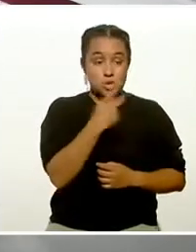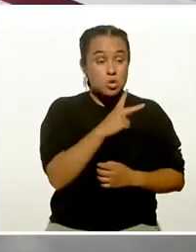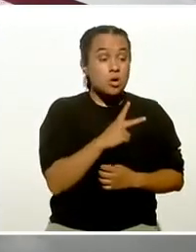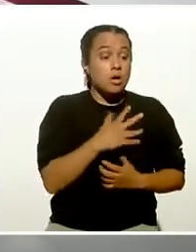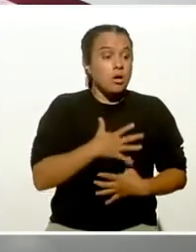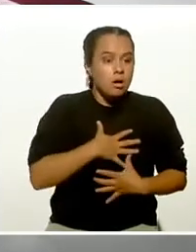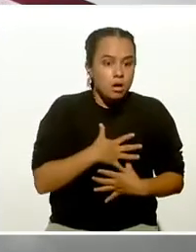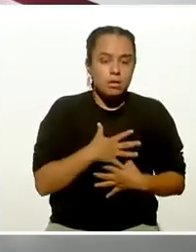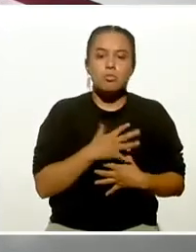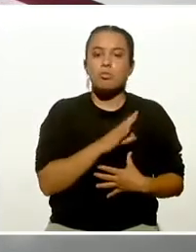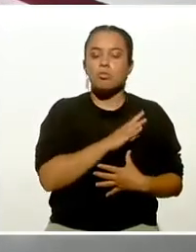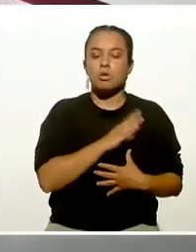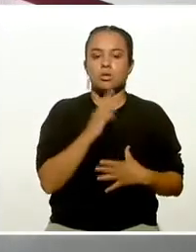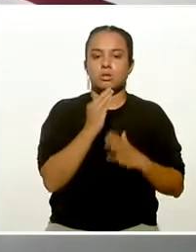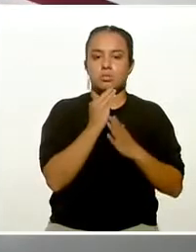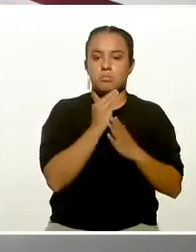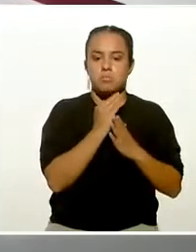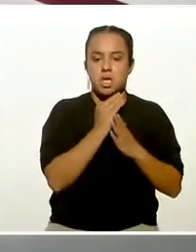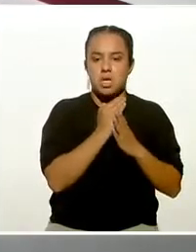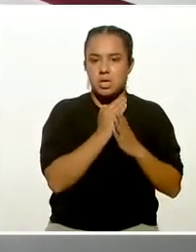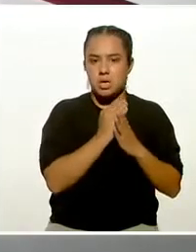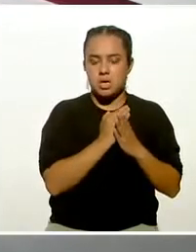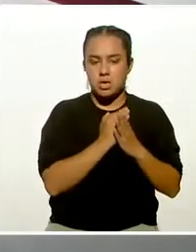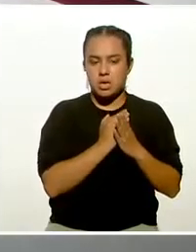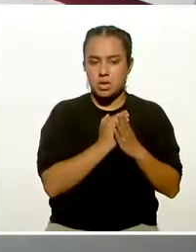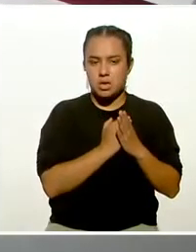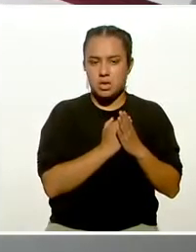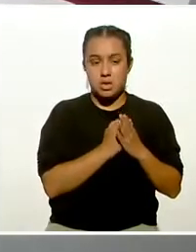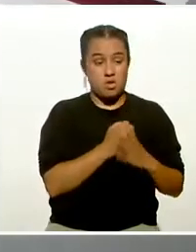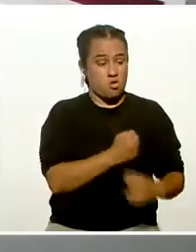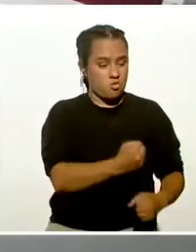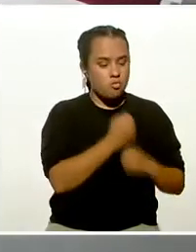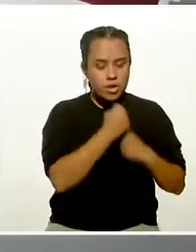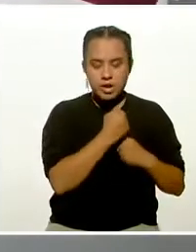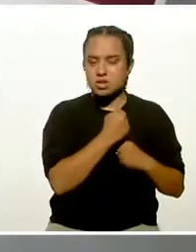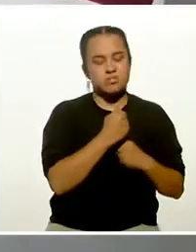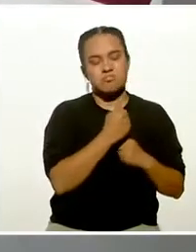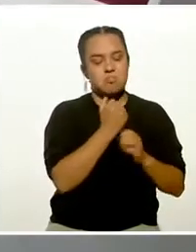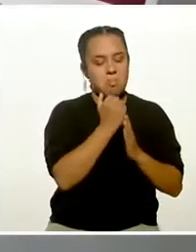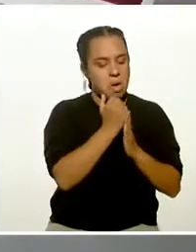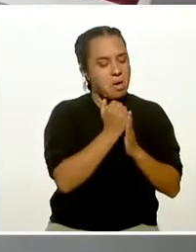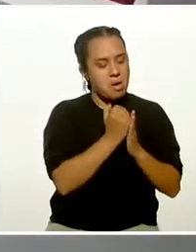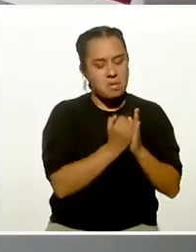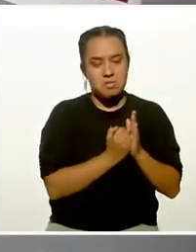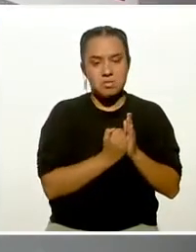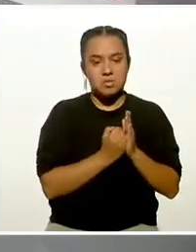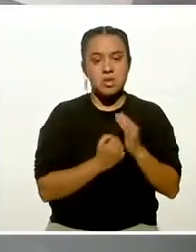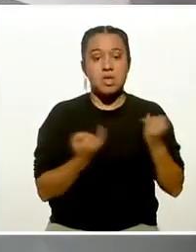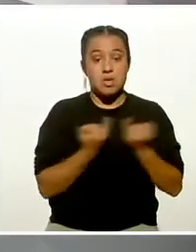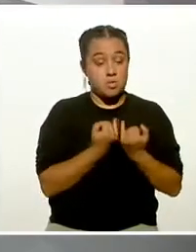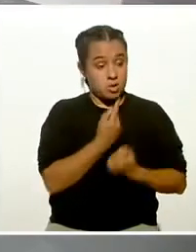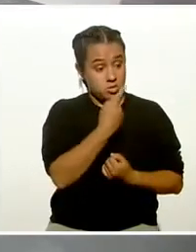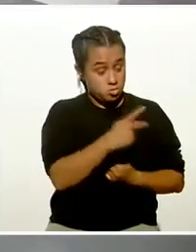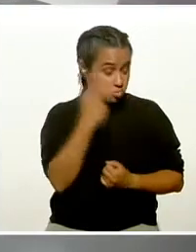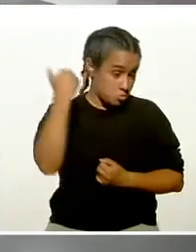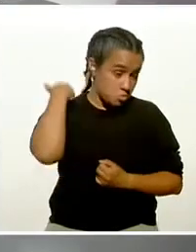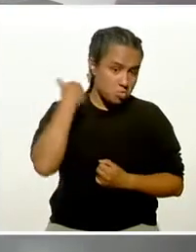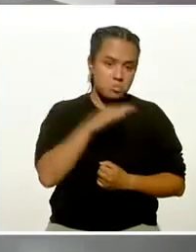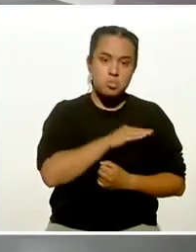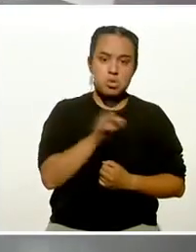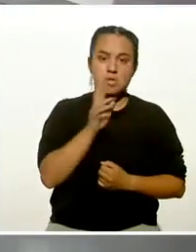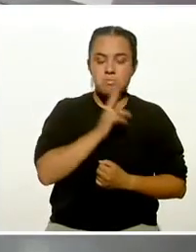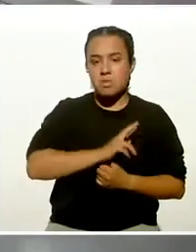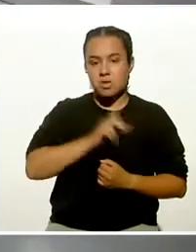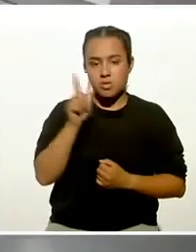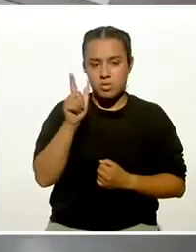menos constantes, de menor intensidad e incluso se mejore su capacidad pulmonar. La capacidad